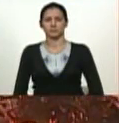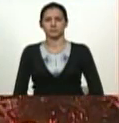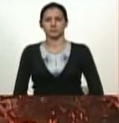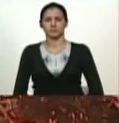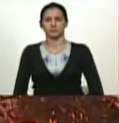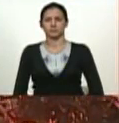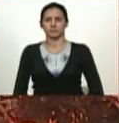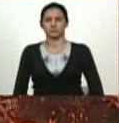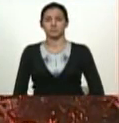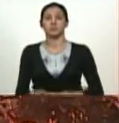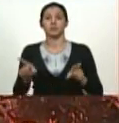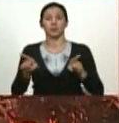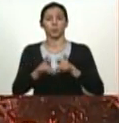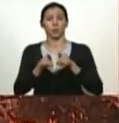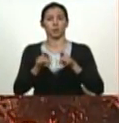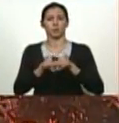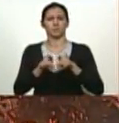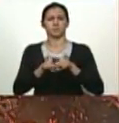igualmente